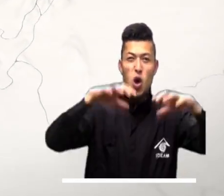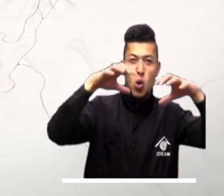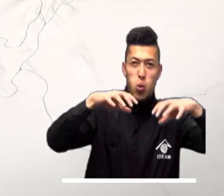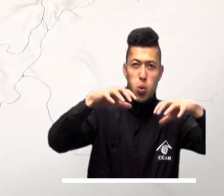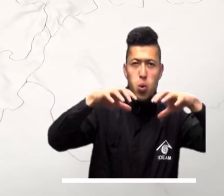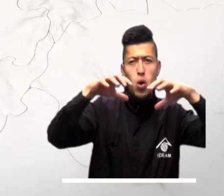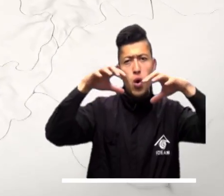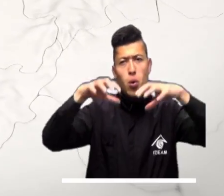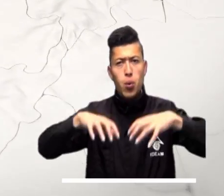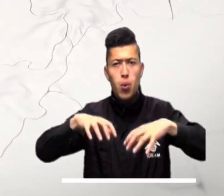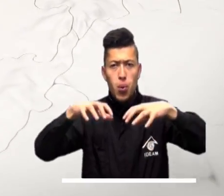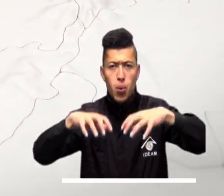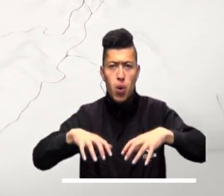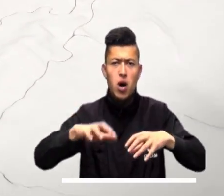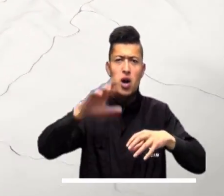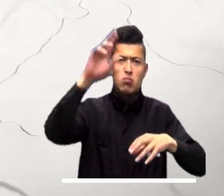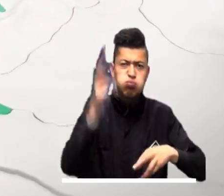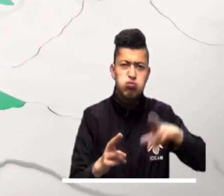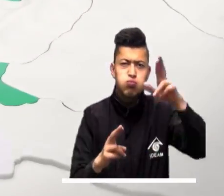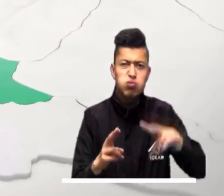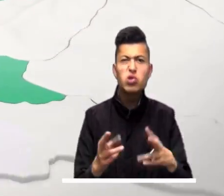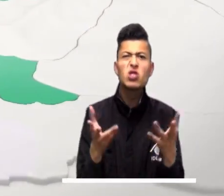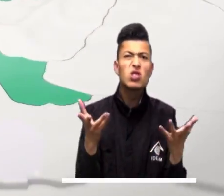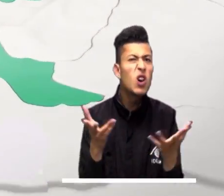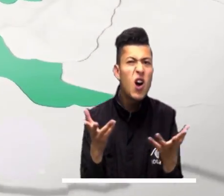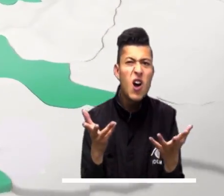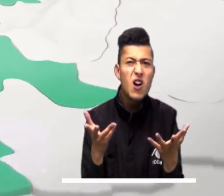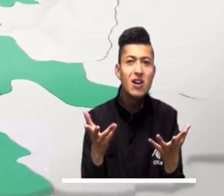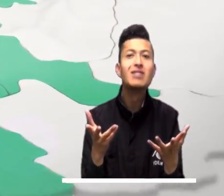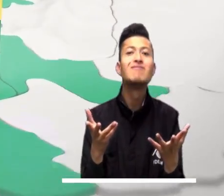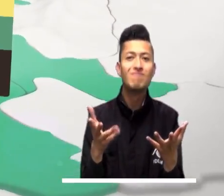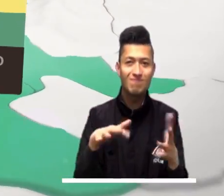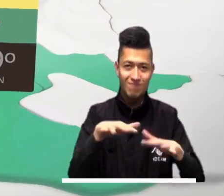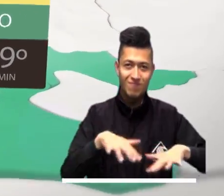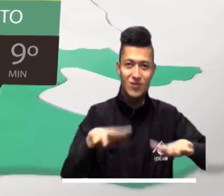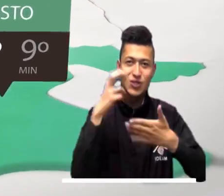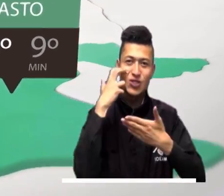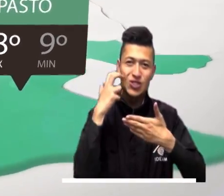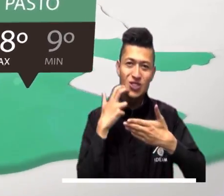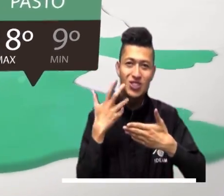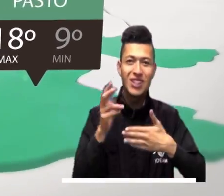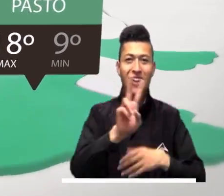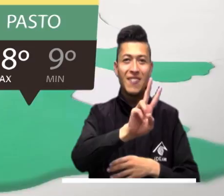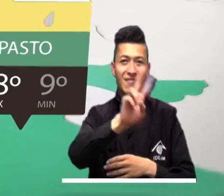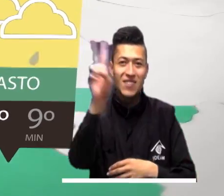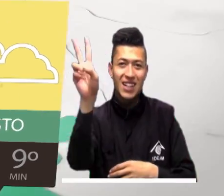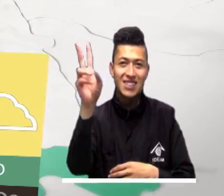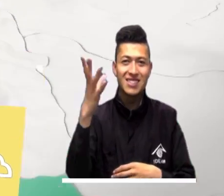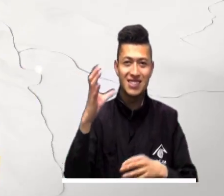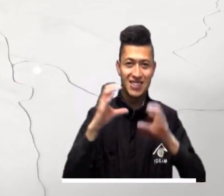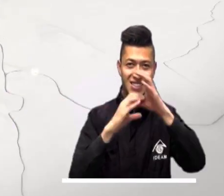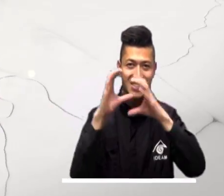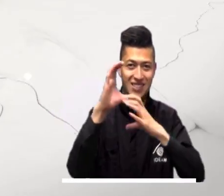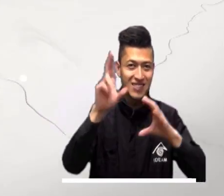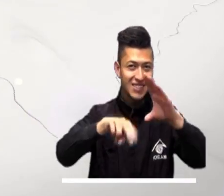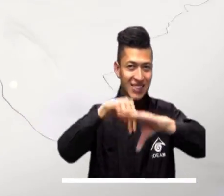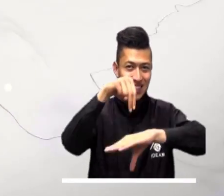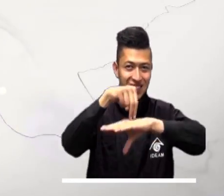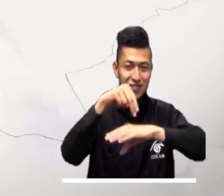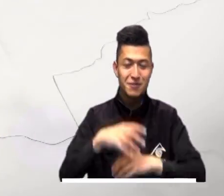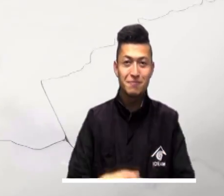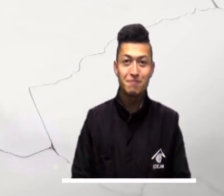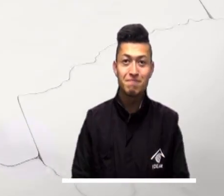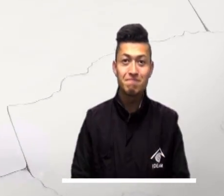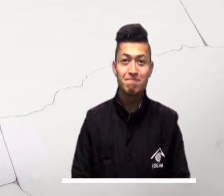Lluvias de intensidad media y alta, incluso con tormentas eléctricas y cielo nublado, se pueden presentar en varias zonas del Chocó, Valle